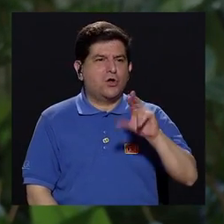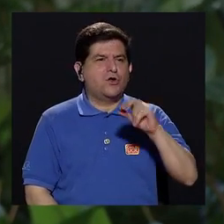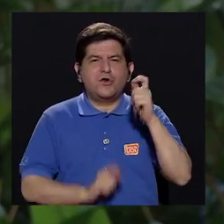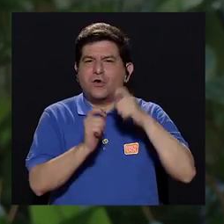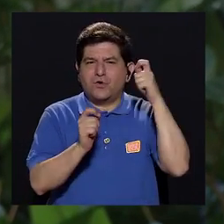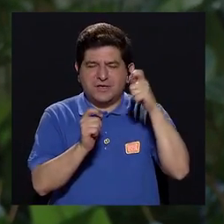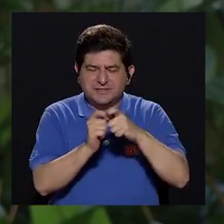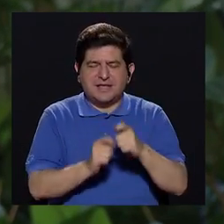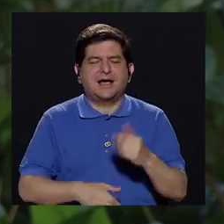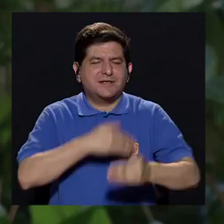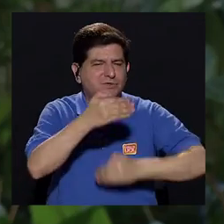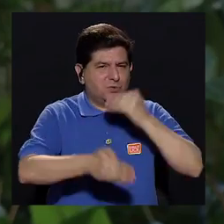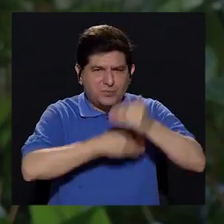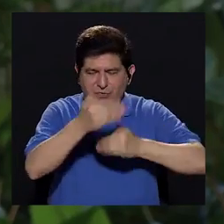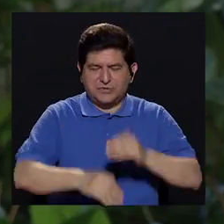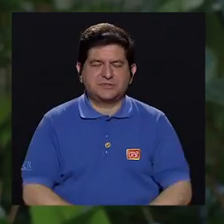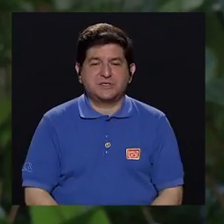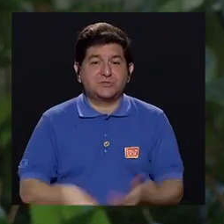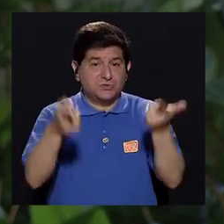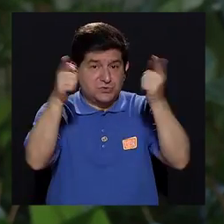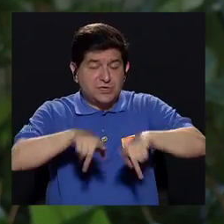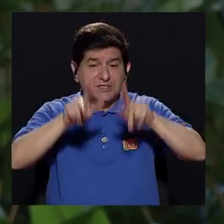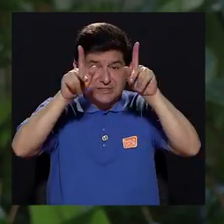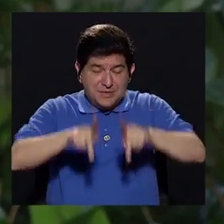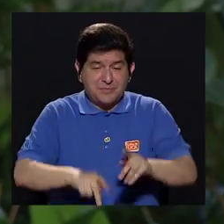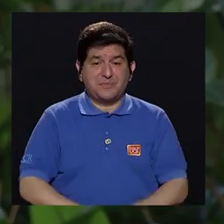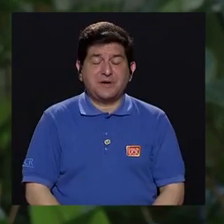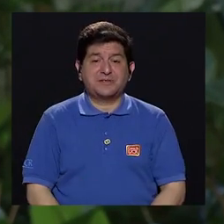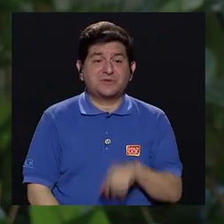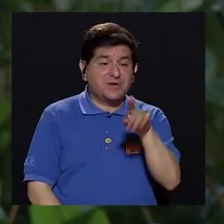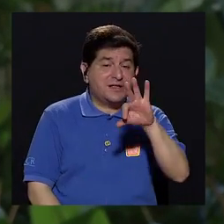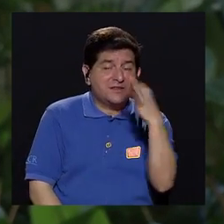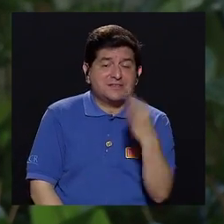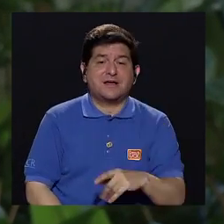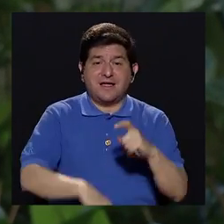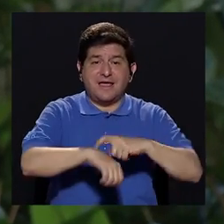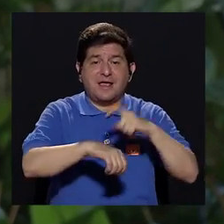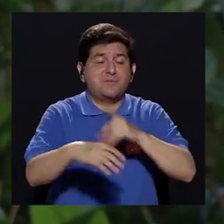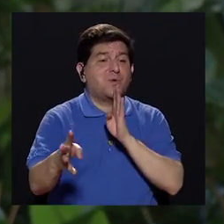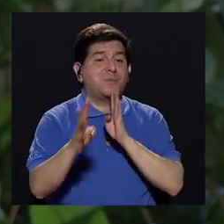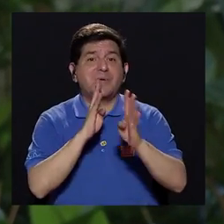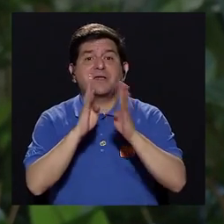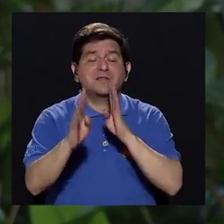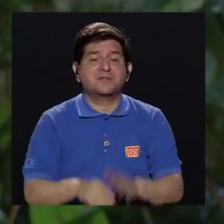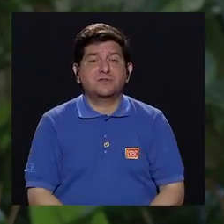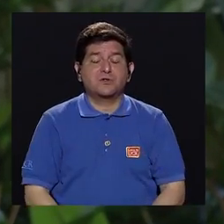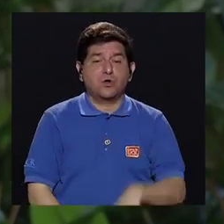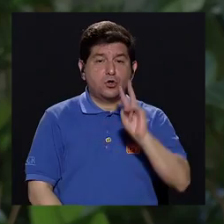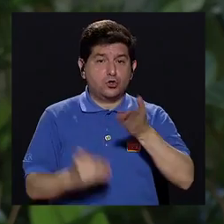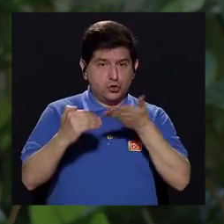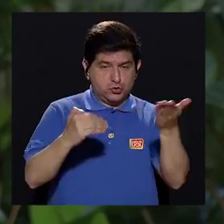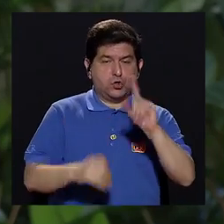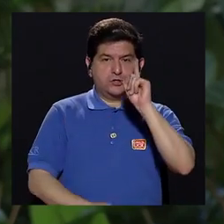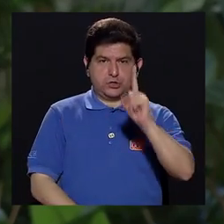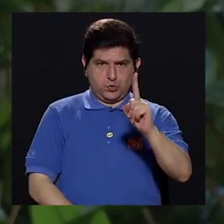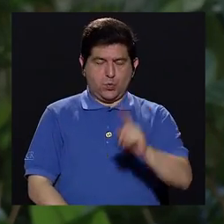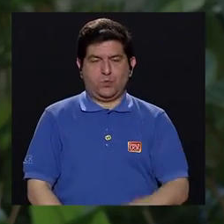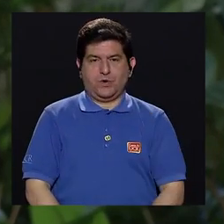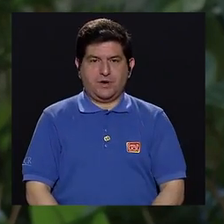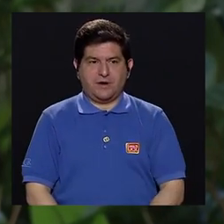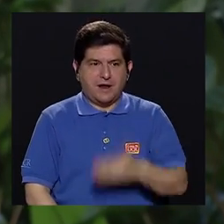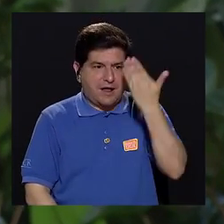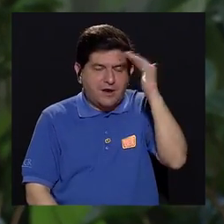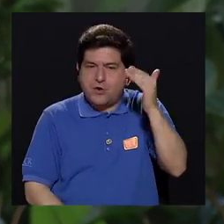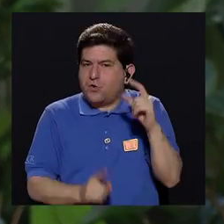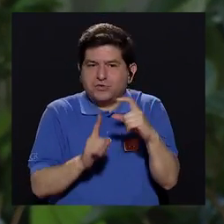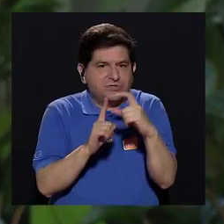No es tanto un proceso de afasia. Lo que sucede cuando la persona se queda así es porque en el momento en que va a hablar, pueden ocurrir dos cosas. Uno, no